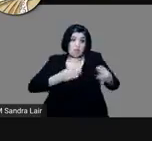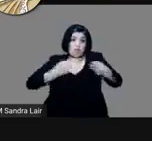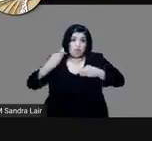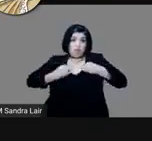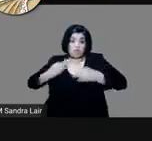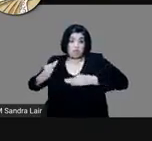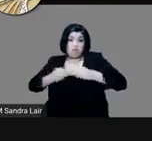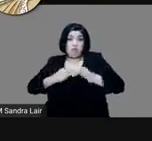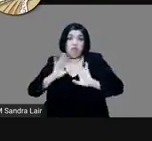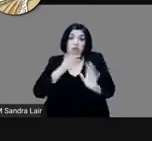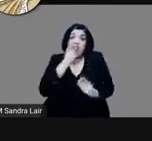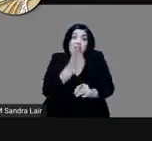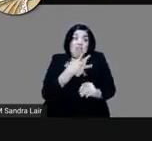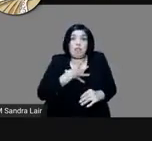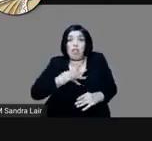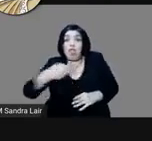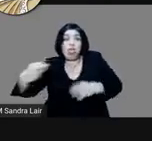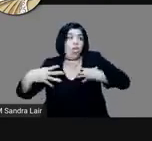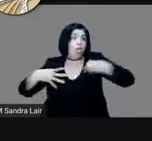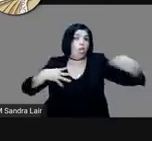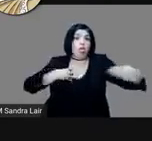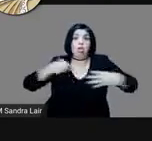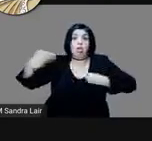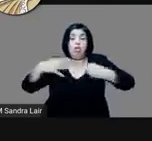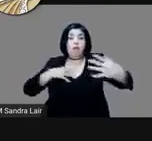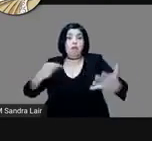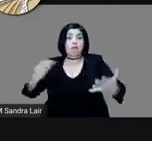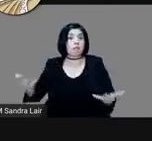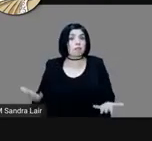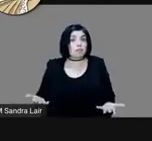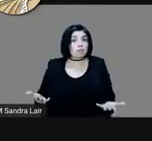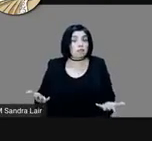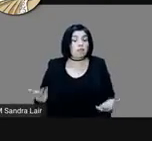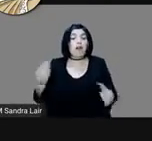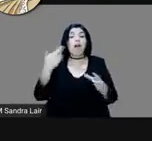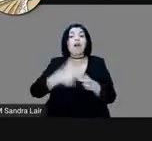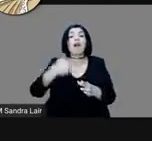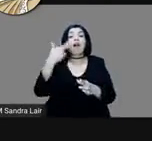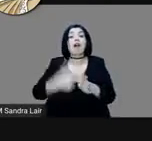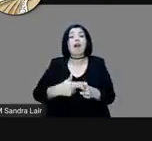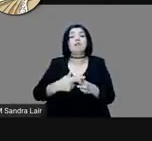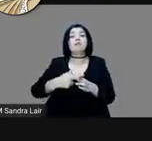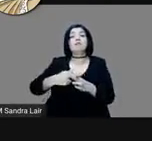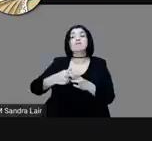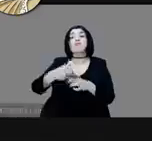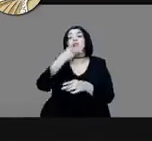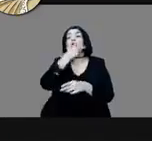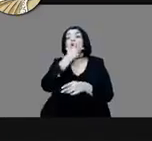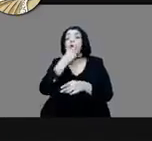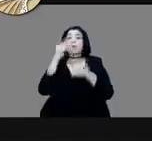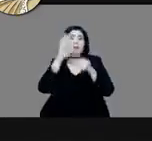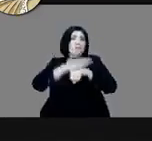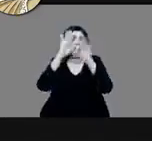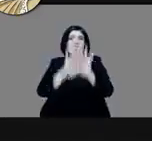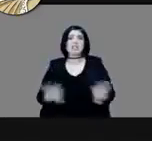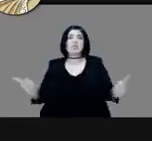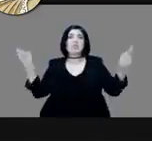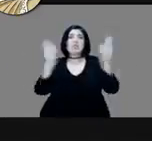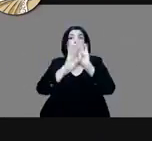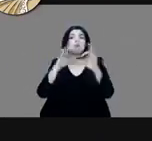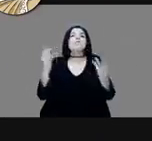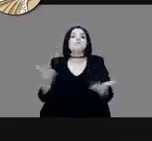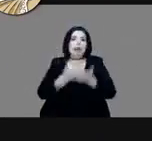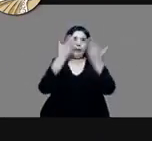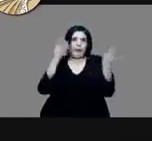en una forma tal esta viruela que inclusive alcanza al Tlatuán. Entonces, imagínense ustedes un ejército